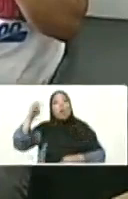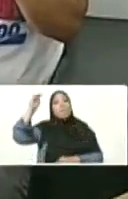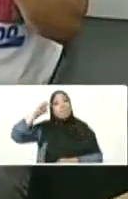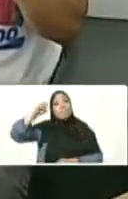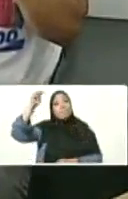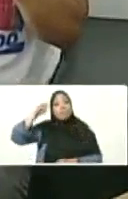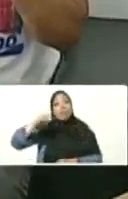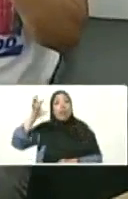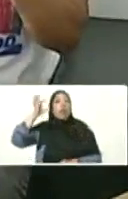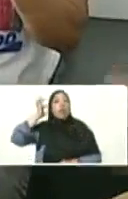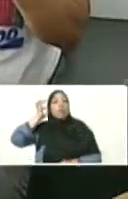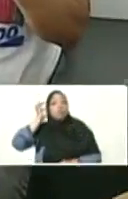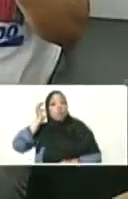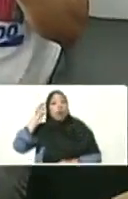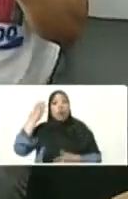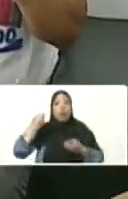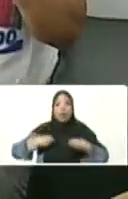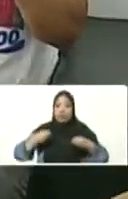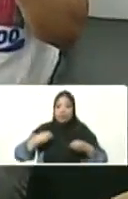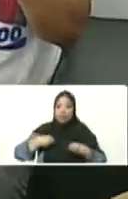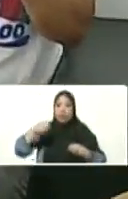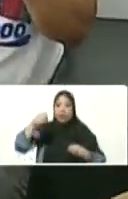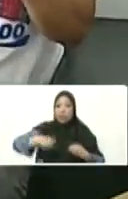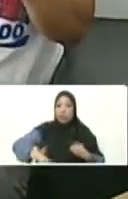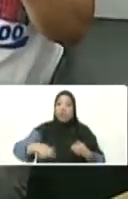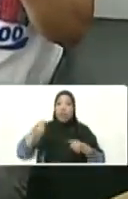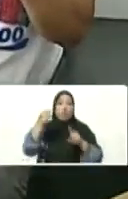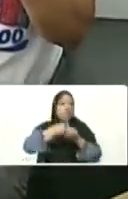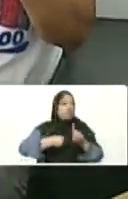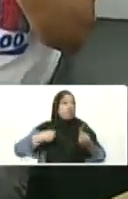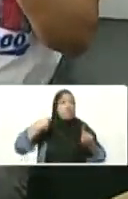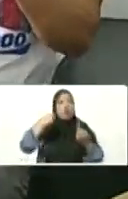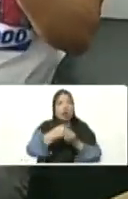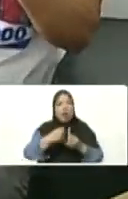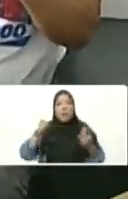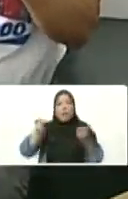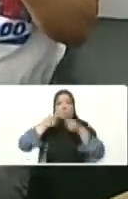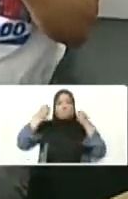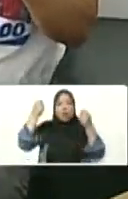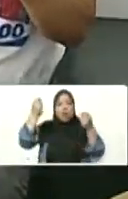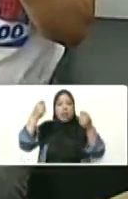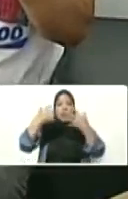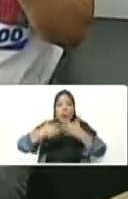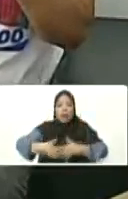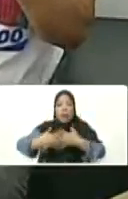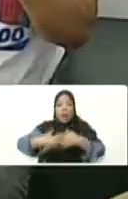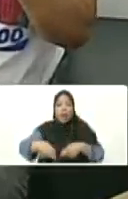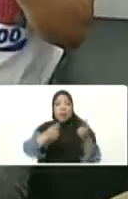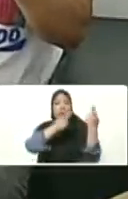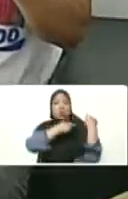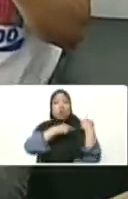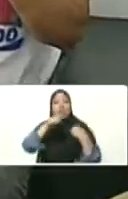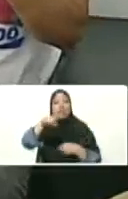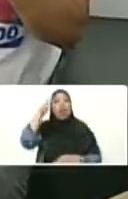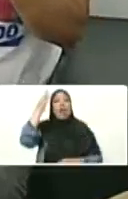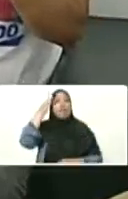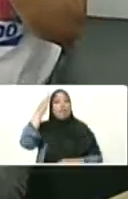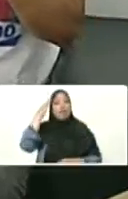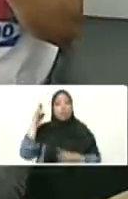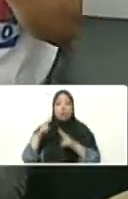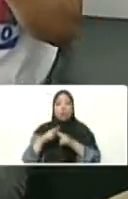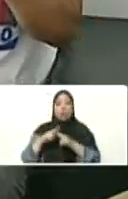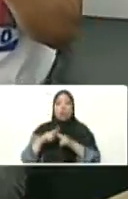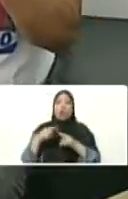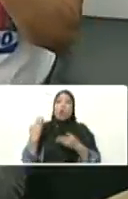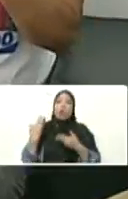como todas las mujeres ocumareñas, que somos luchadoras, somos emprendedoras y somos conocedoras de la calidad humana,